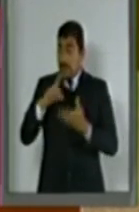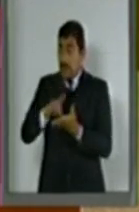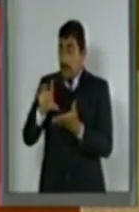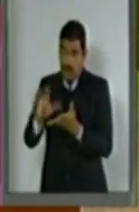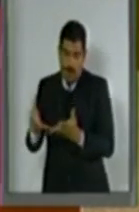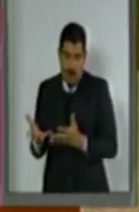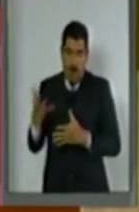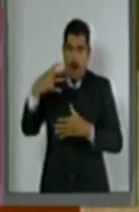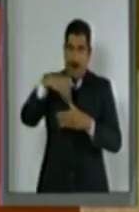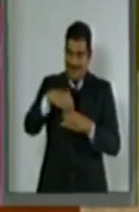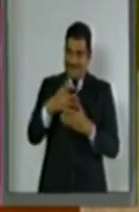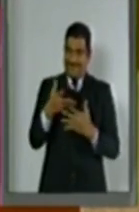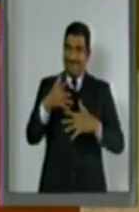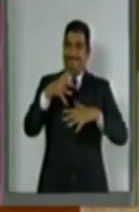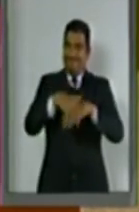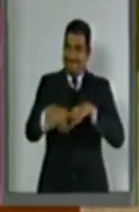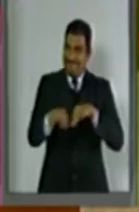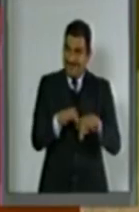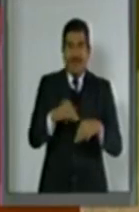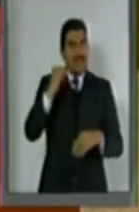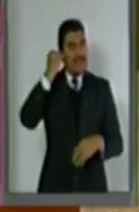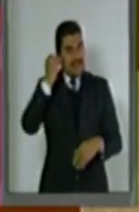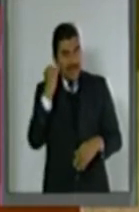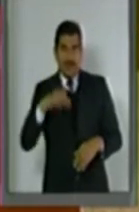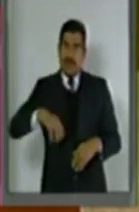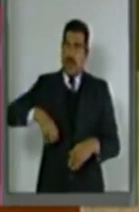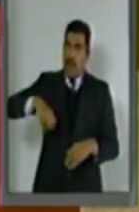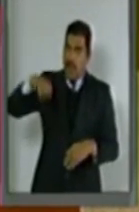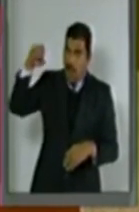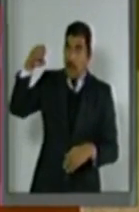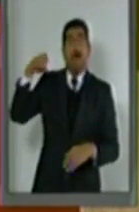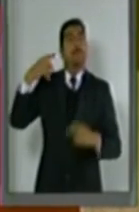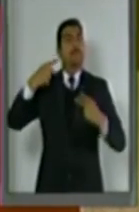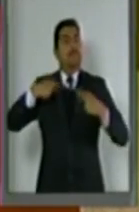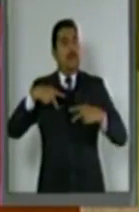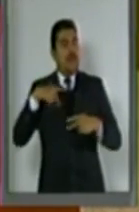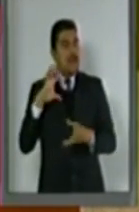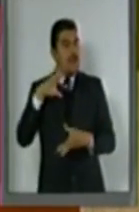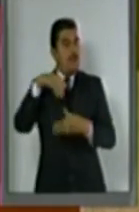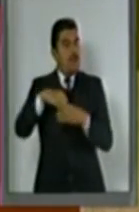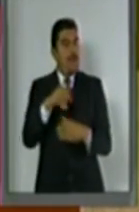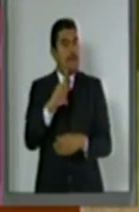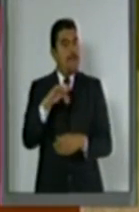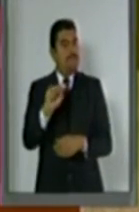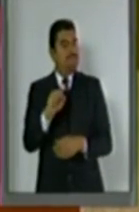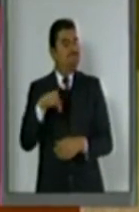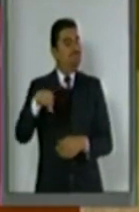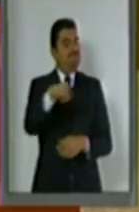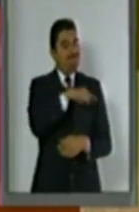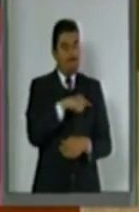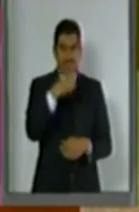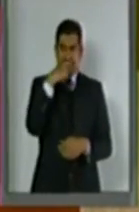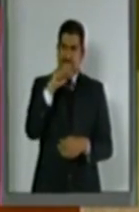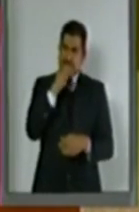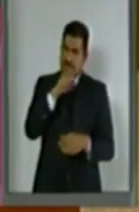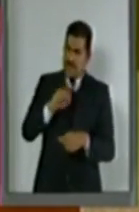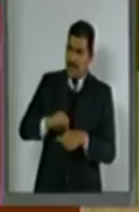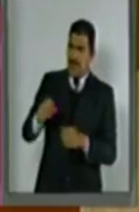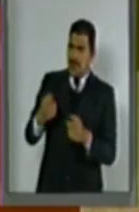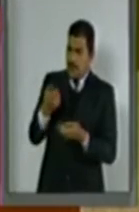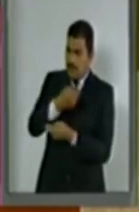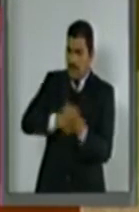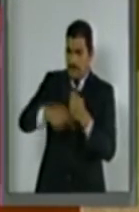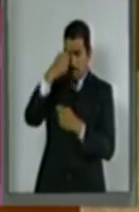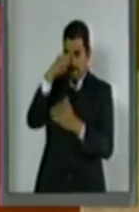con discapacidad, indígenas, adultos mayores y las PYMES. Que la Secretaría de Economía fomente el acceso al